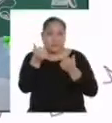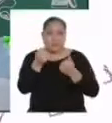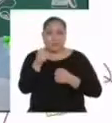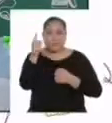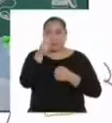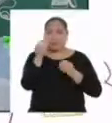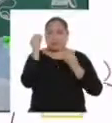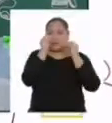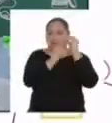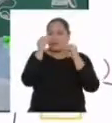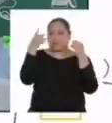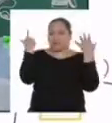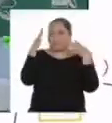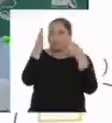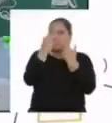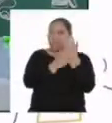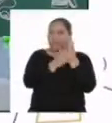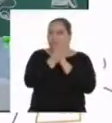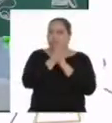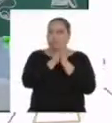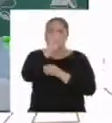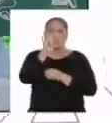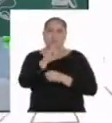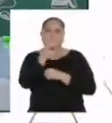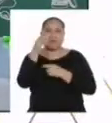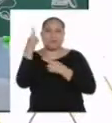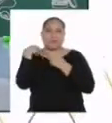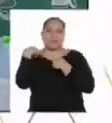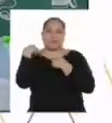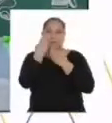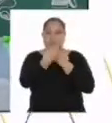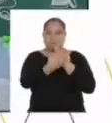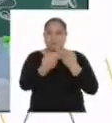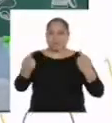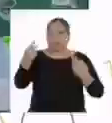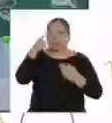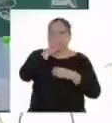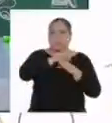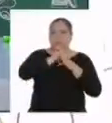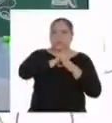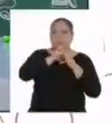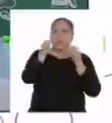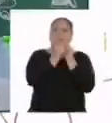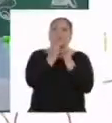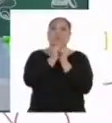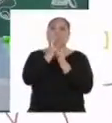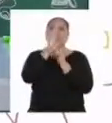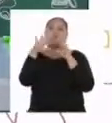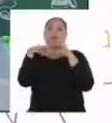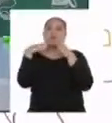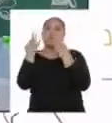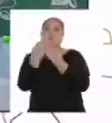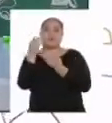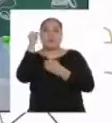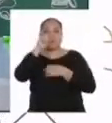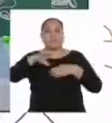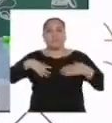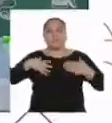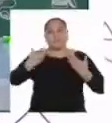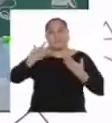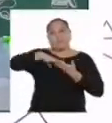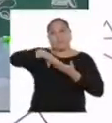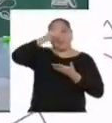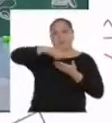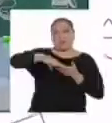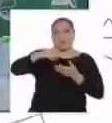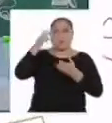si pusieron manos a la obra en el consumo responsable de recursos, si practicaron con sus familias lo que pudieron aprender en los programas